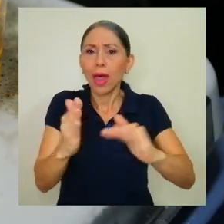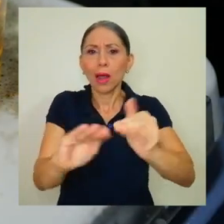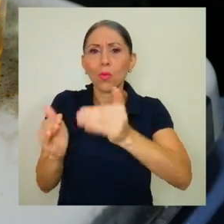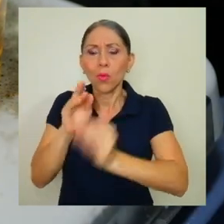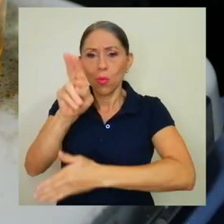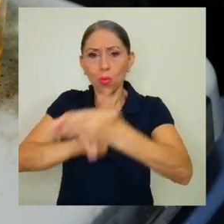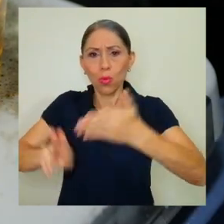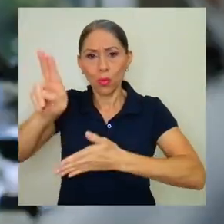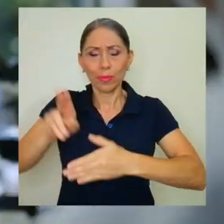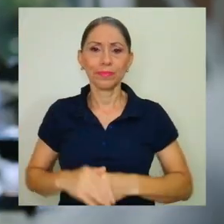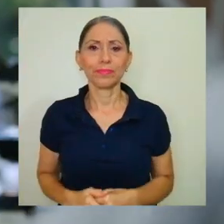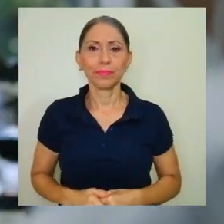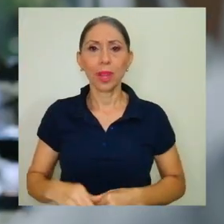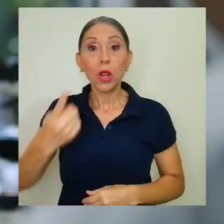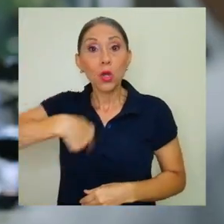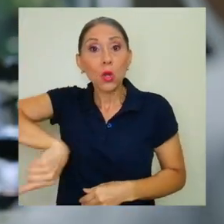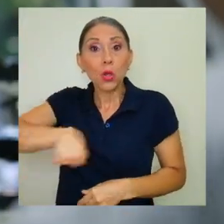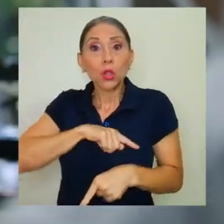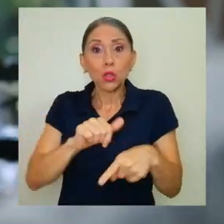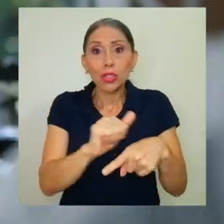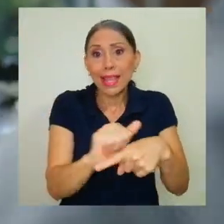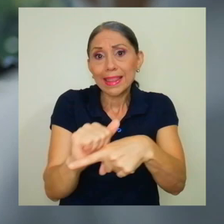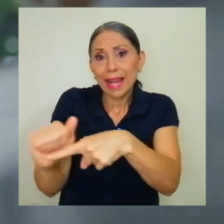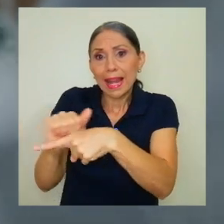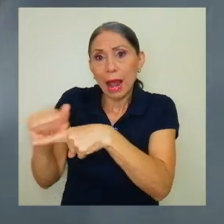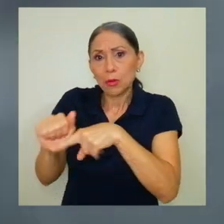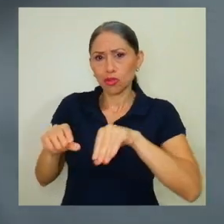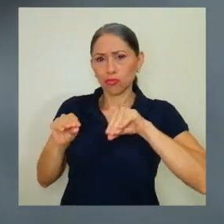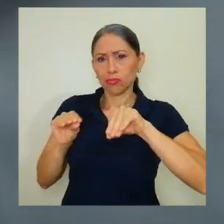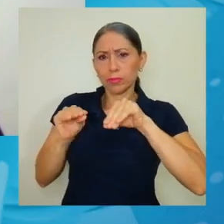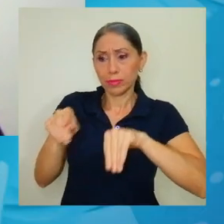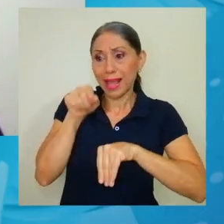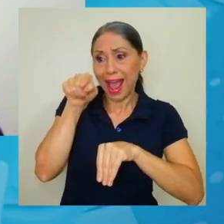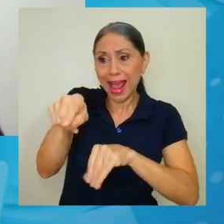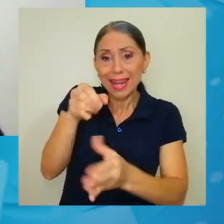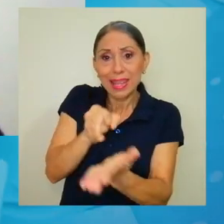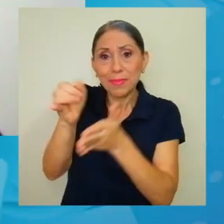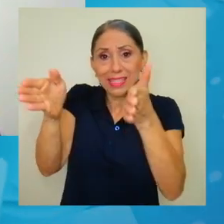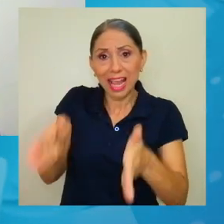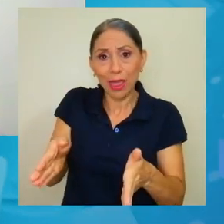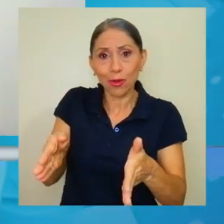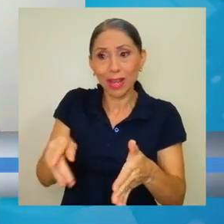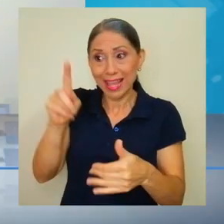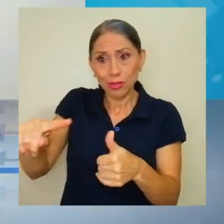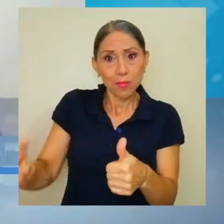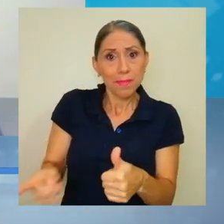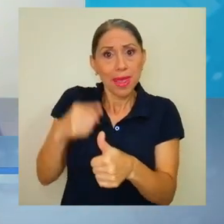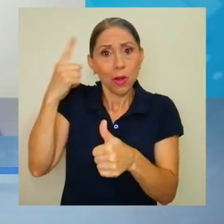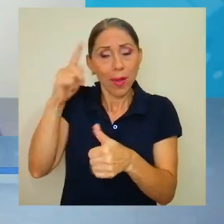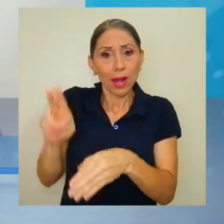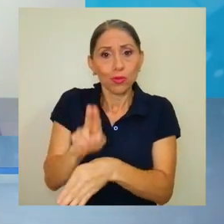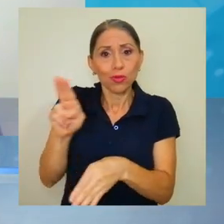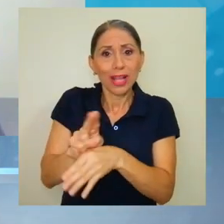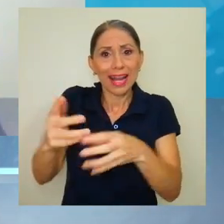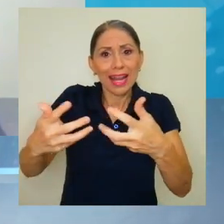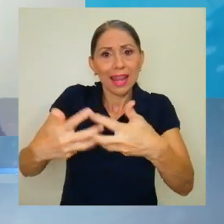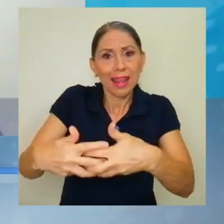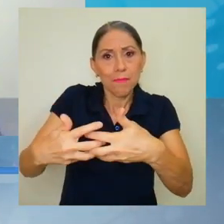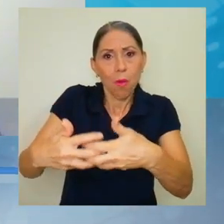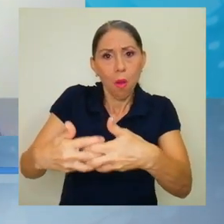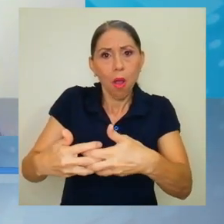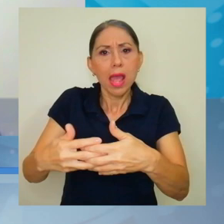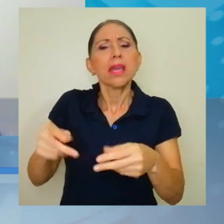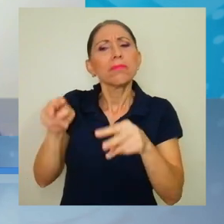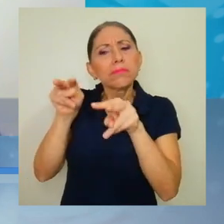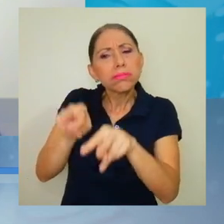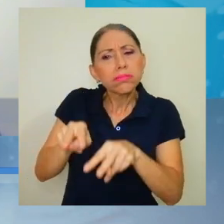universitaria. Nosotros entrenamos al investigador, que es el primer paso a usar el equipo, y le damos seguimiento